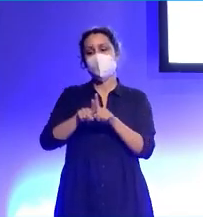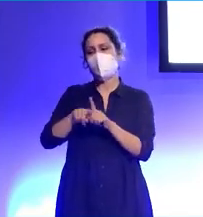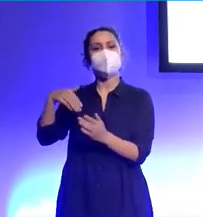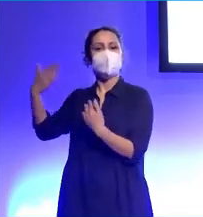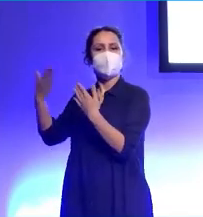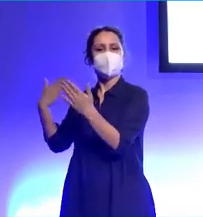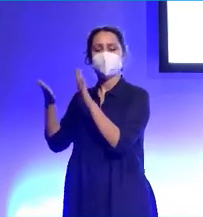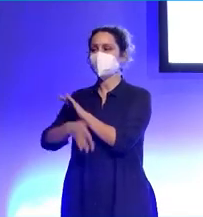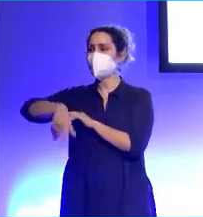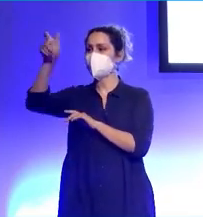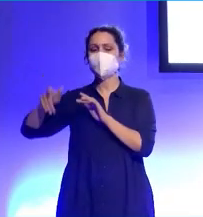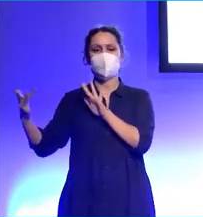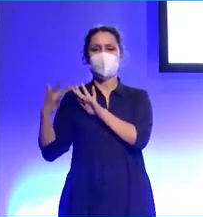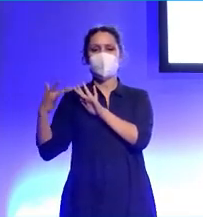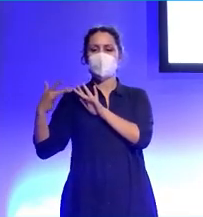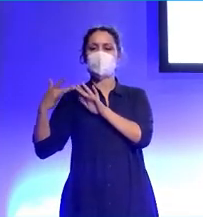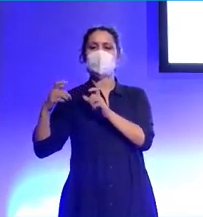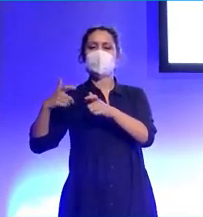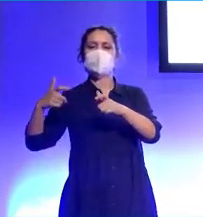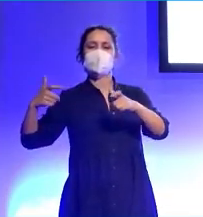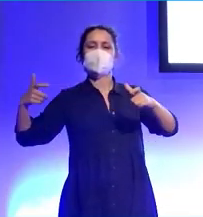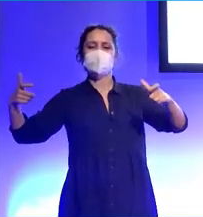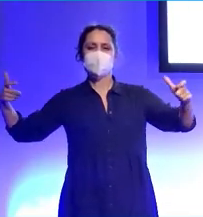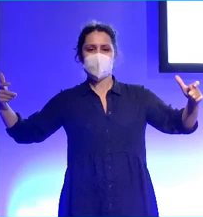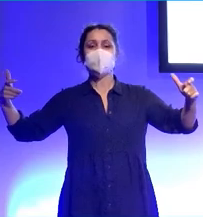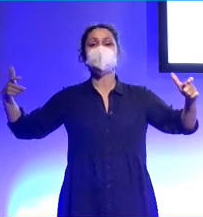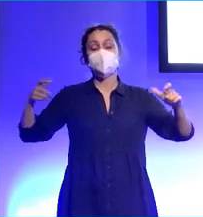va llegando. Poco a poco, pero no paran y cada vez son más.